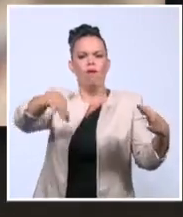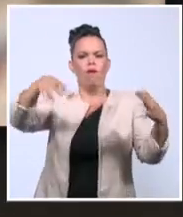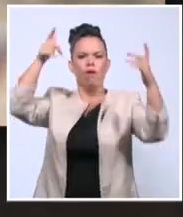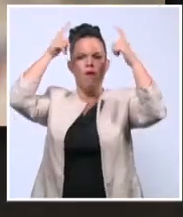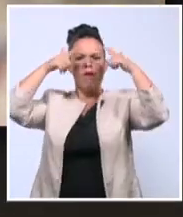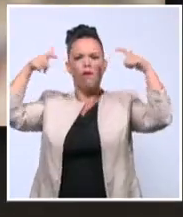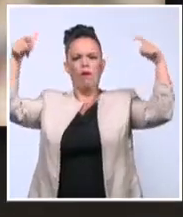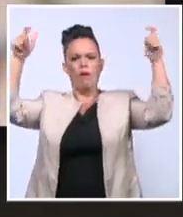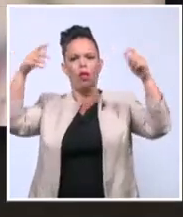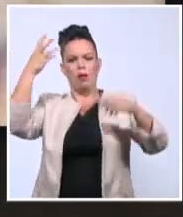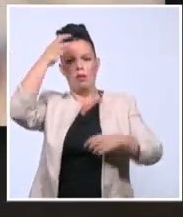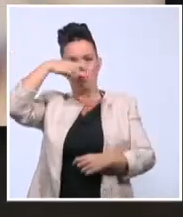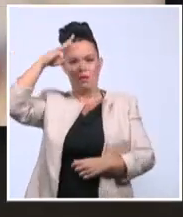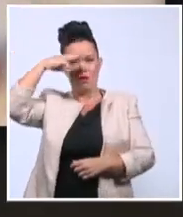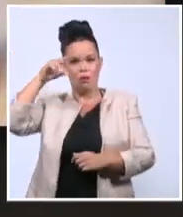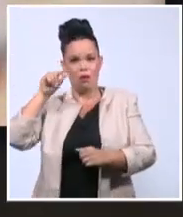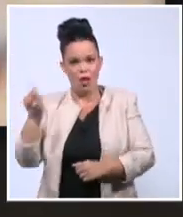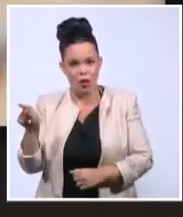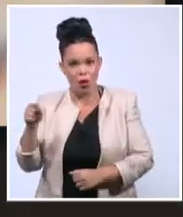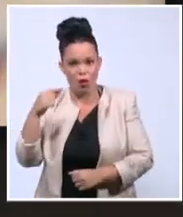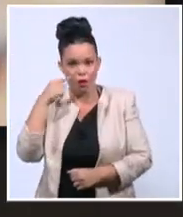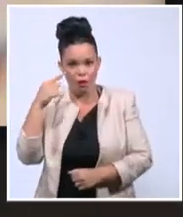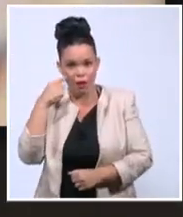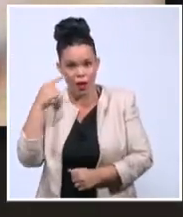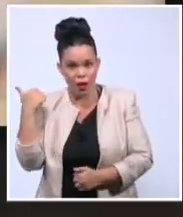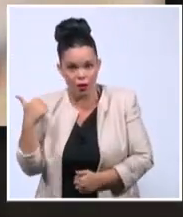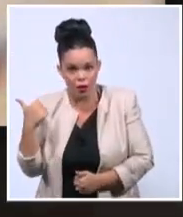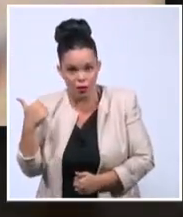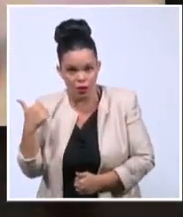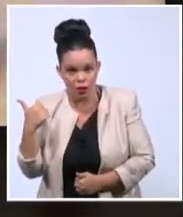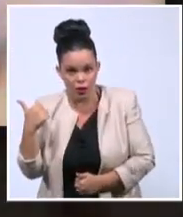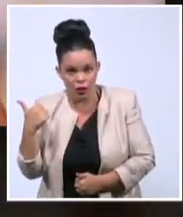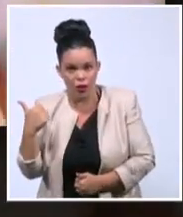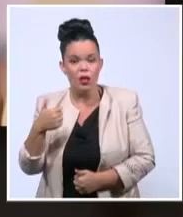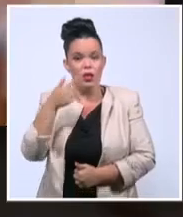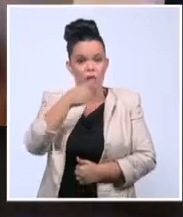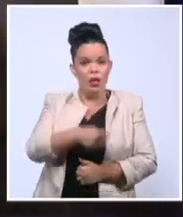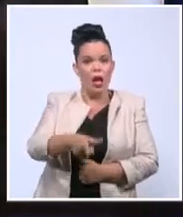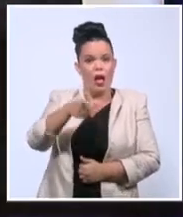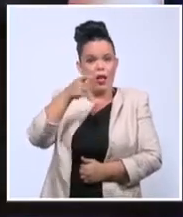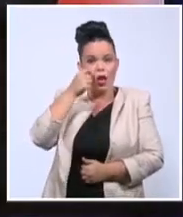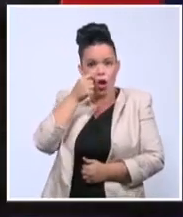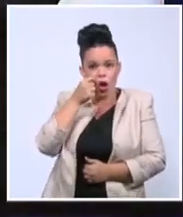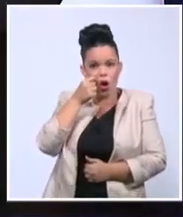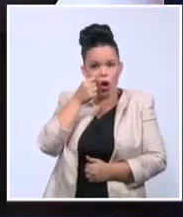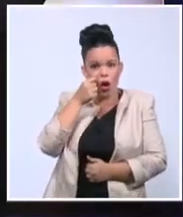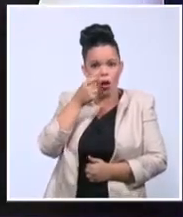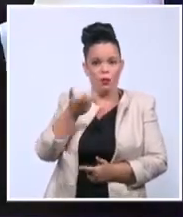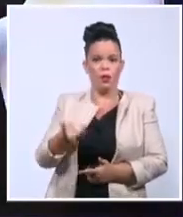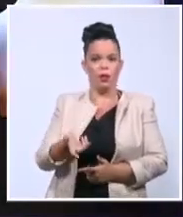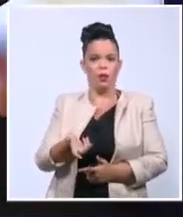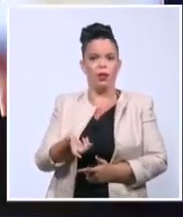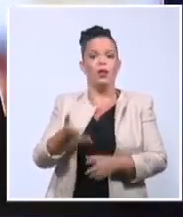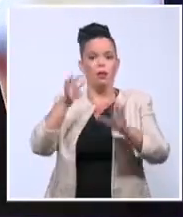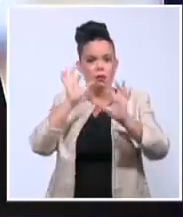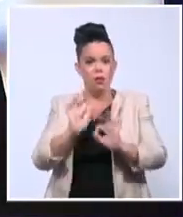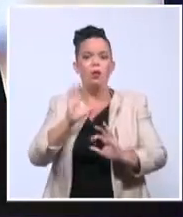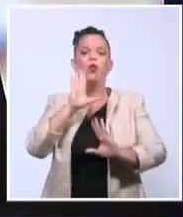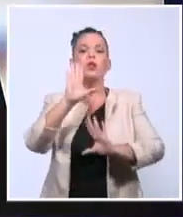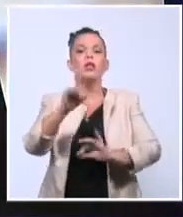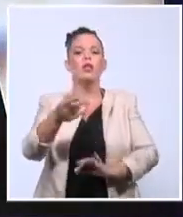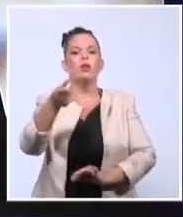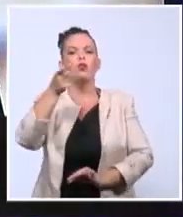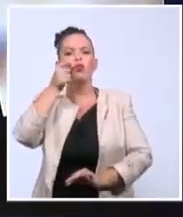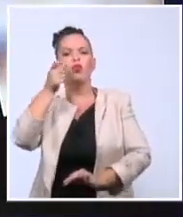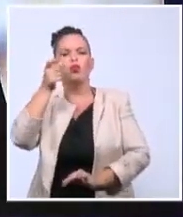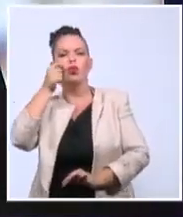espectáculo en plena calle. Según lo que el mismo Alcántara dijo en este video, él estaba pidiendo matrimonio a su novia a través de esa transmisión por